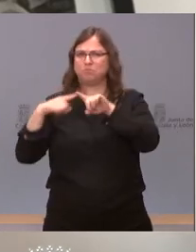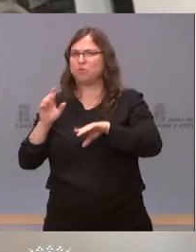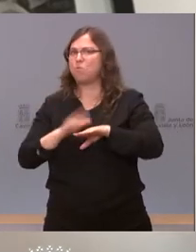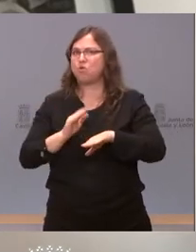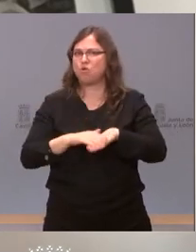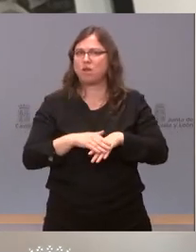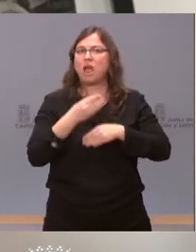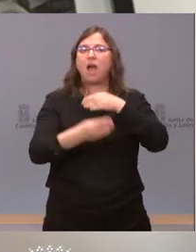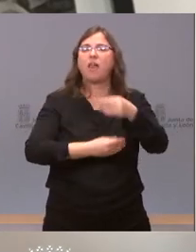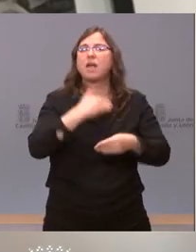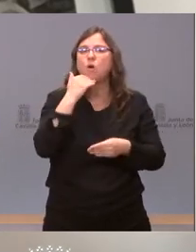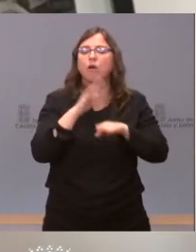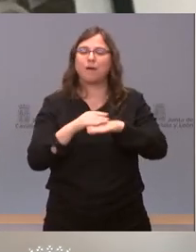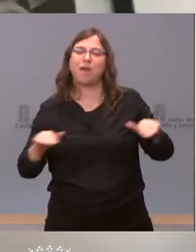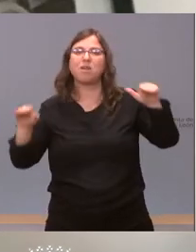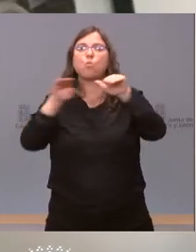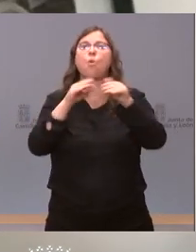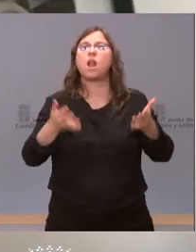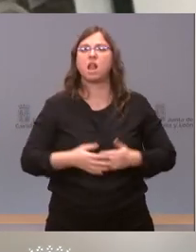equiparar los porcentajes?